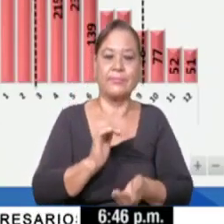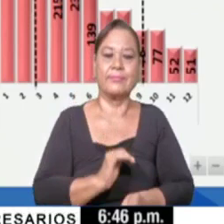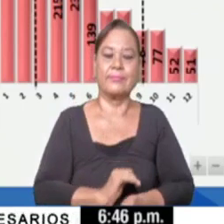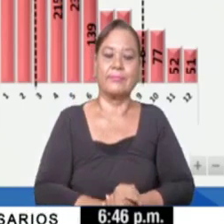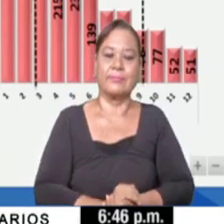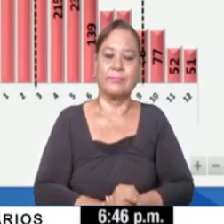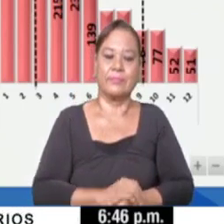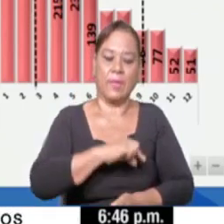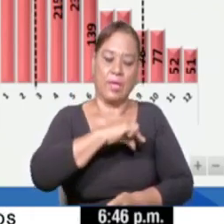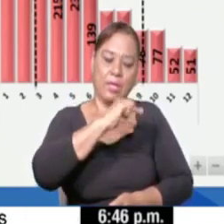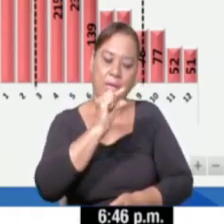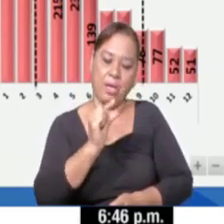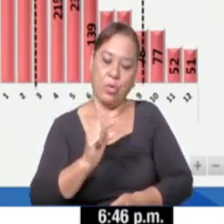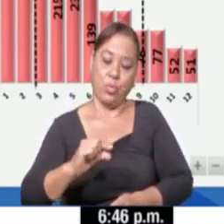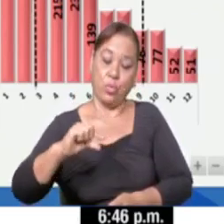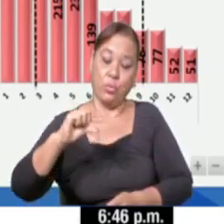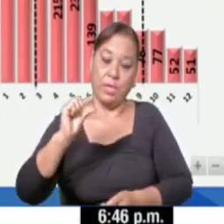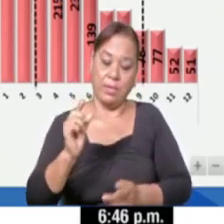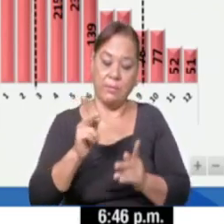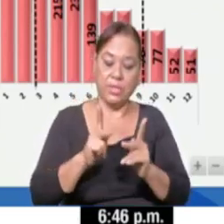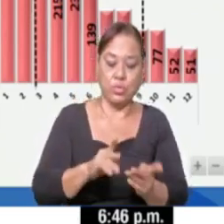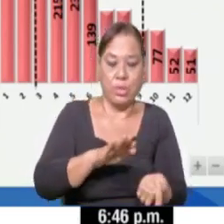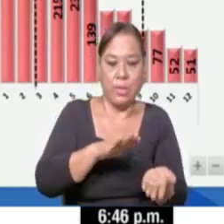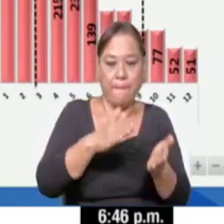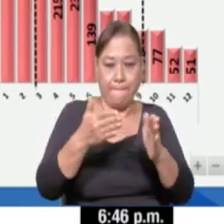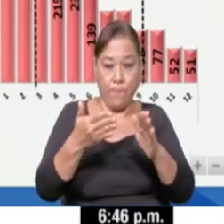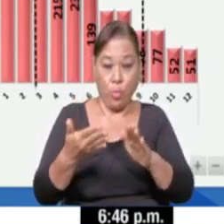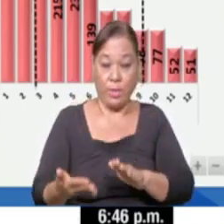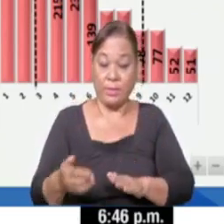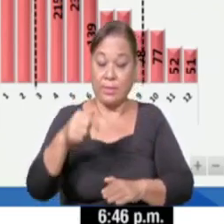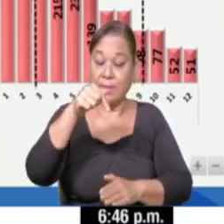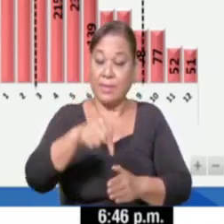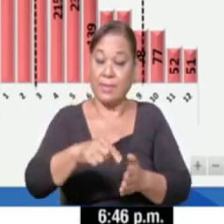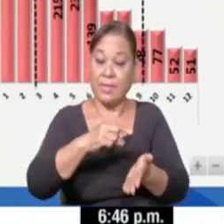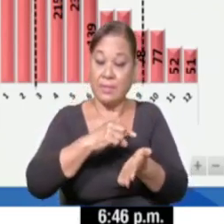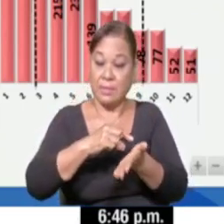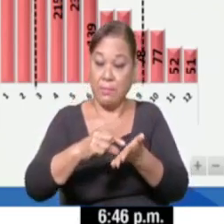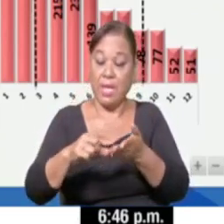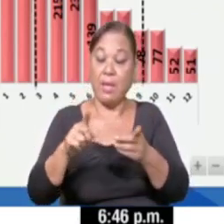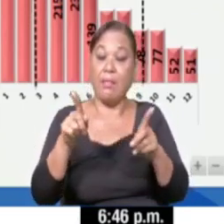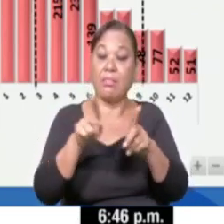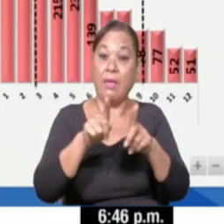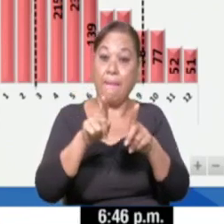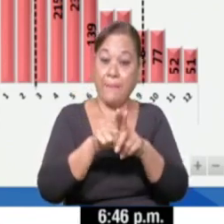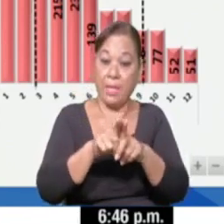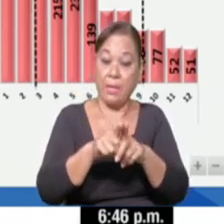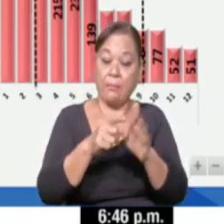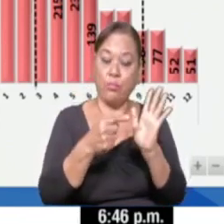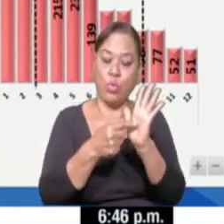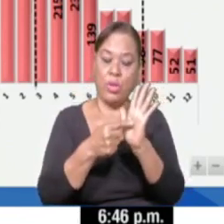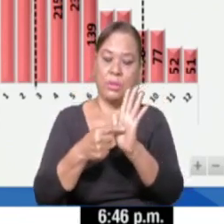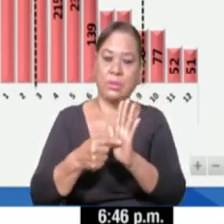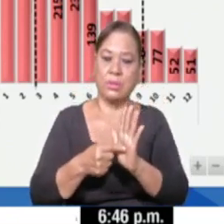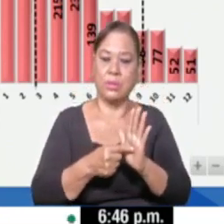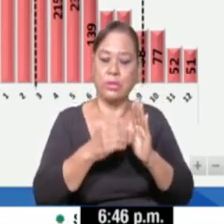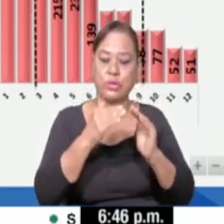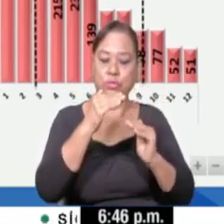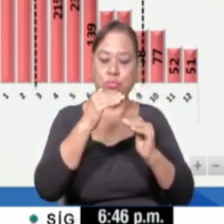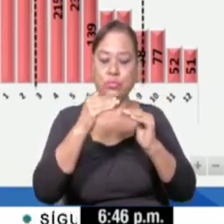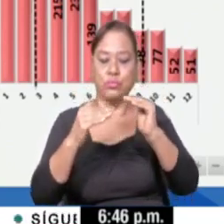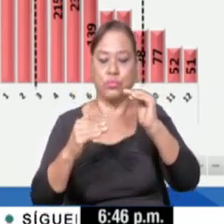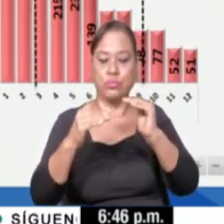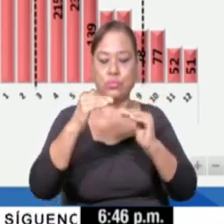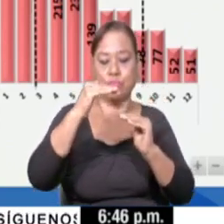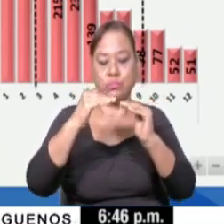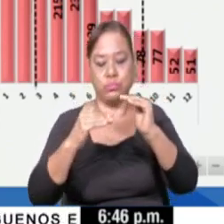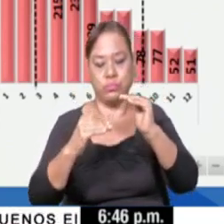La curva de funciones para esta semana epidemiológica también presenta una tendencia a la estabilización y la disminución.